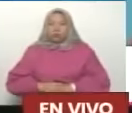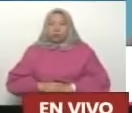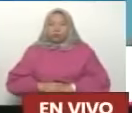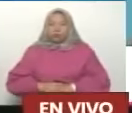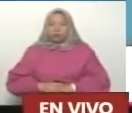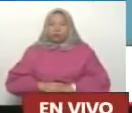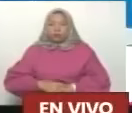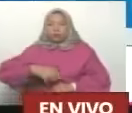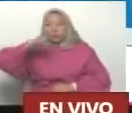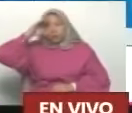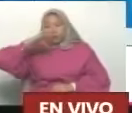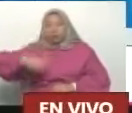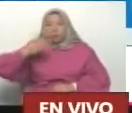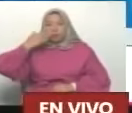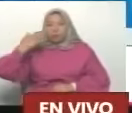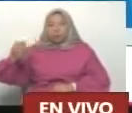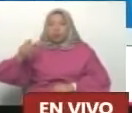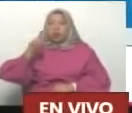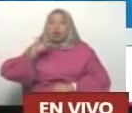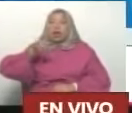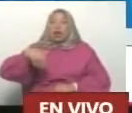Jorge Márquez,